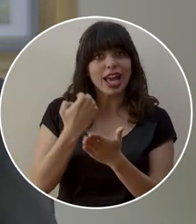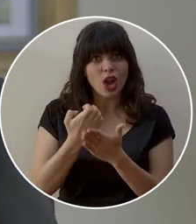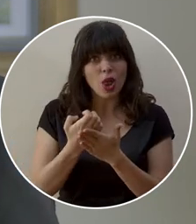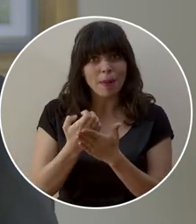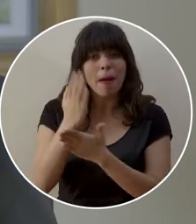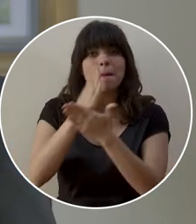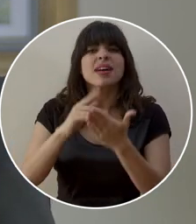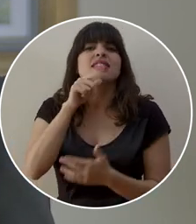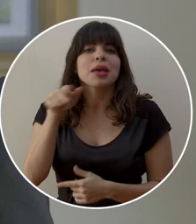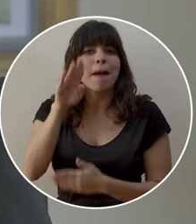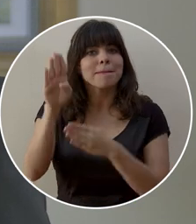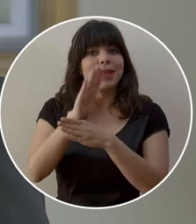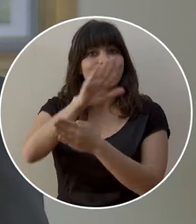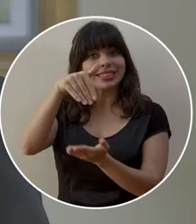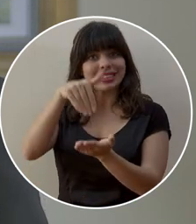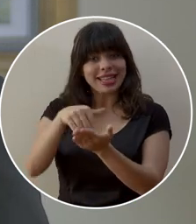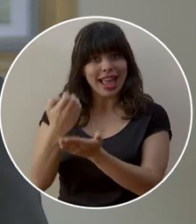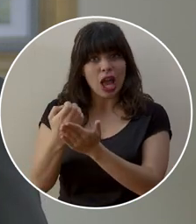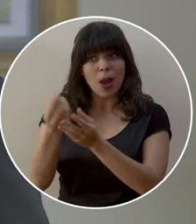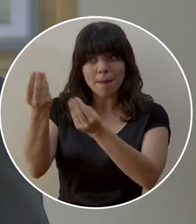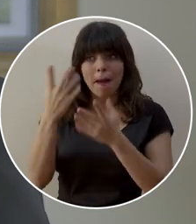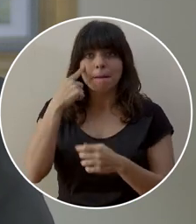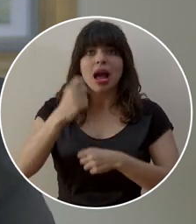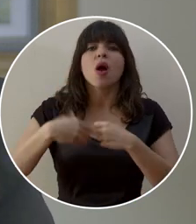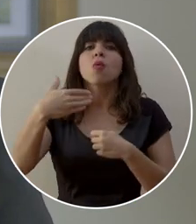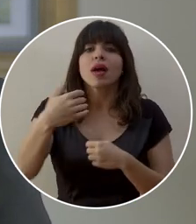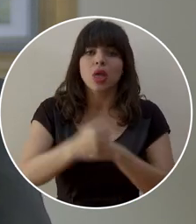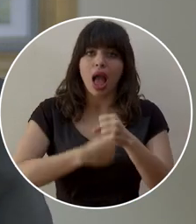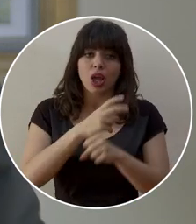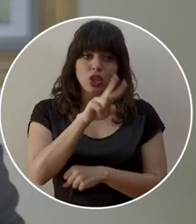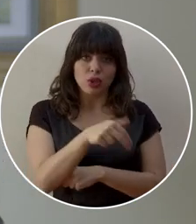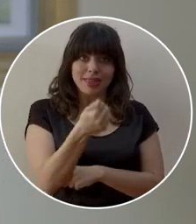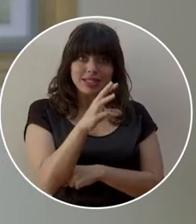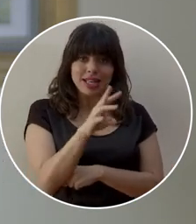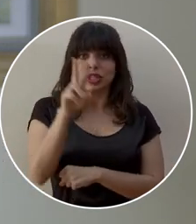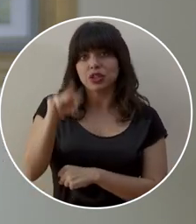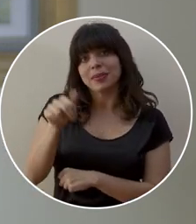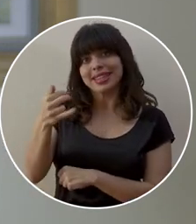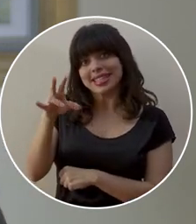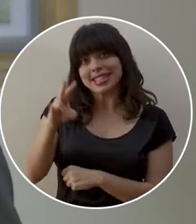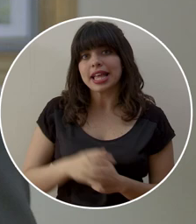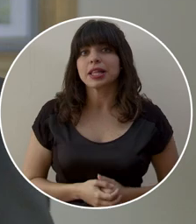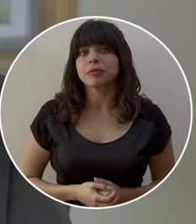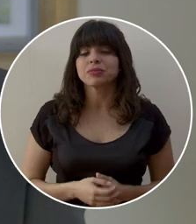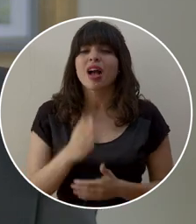¿Qué es el Banco Central de Nuestra Economía para los años 2016 y 2017?